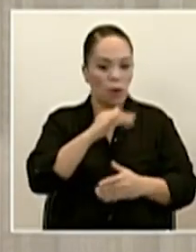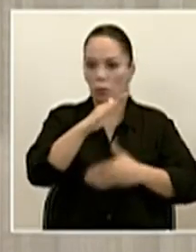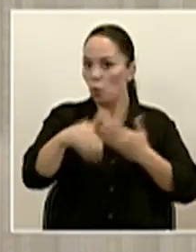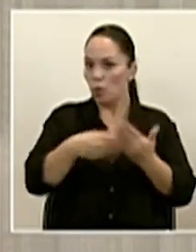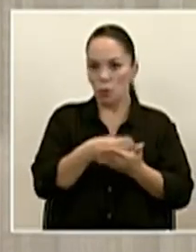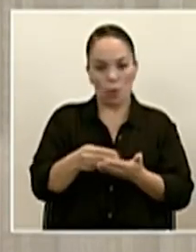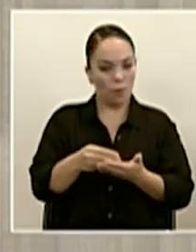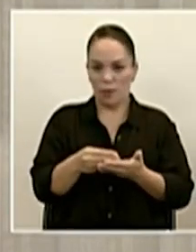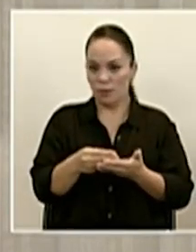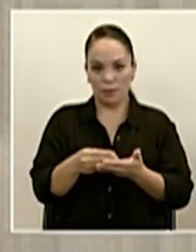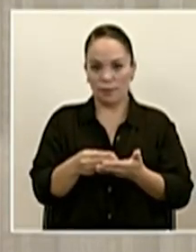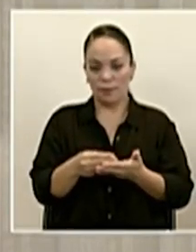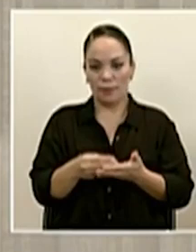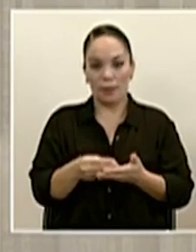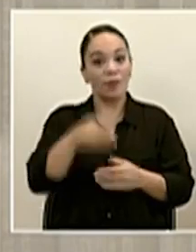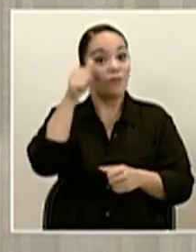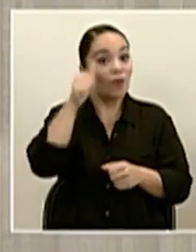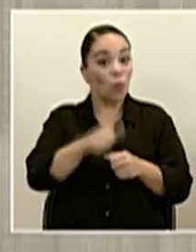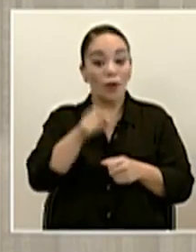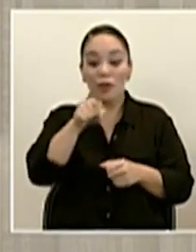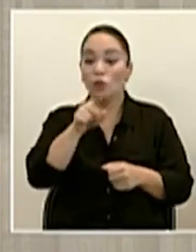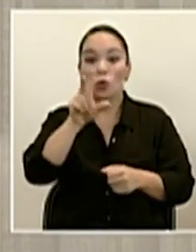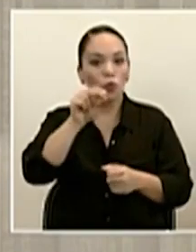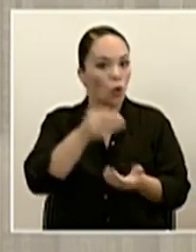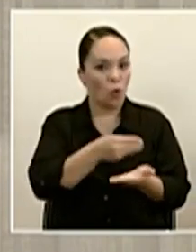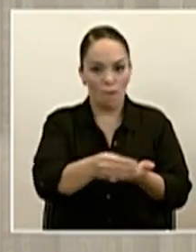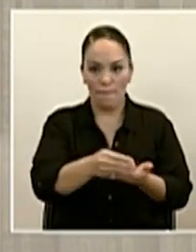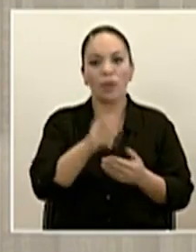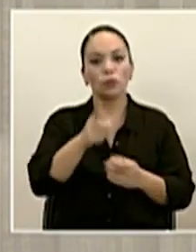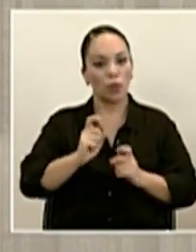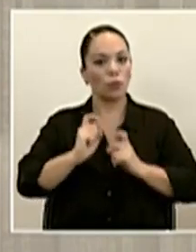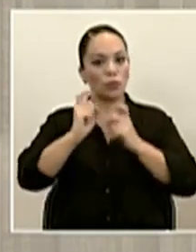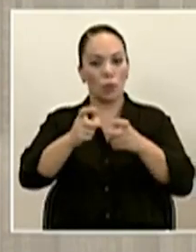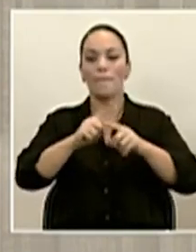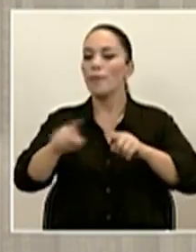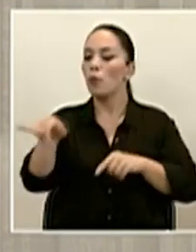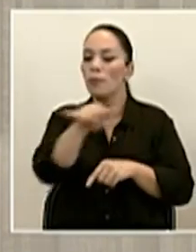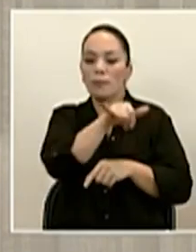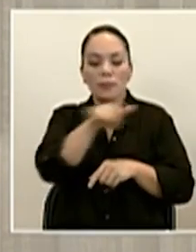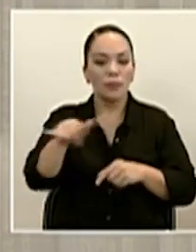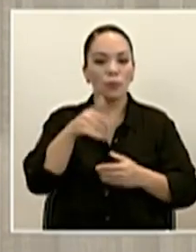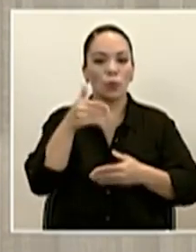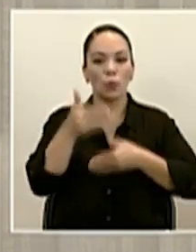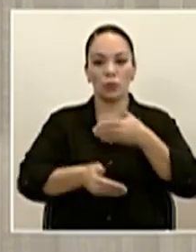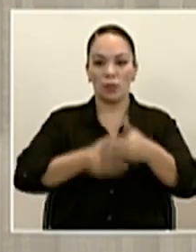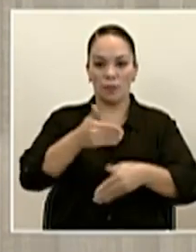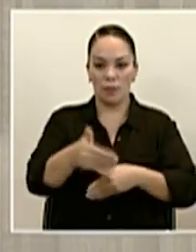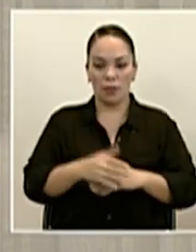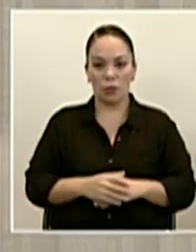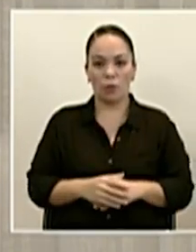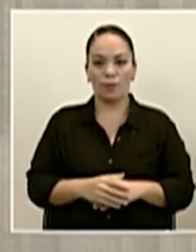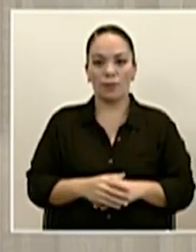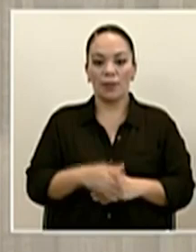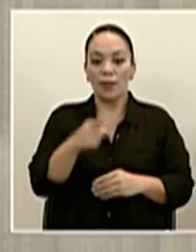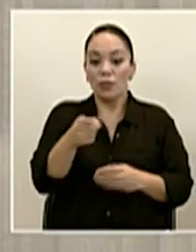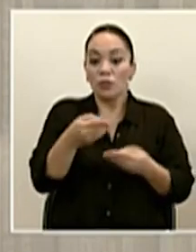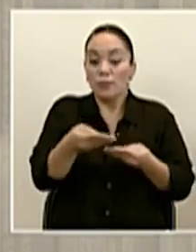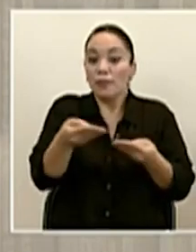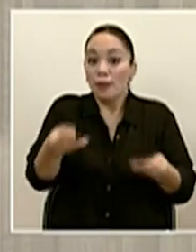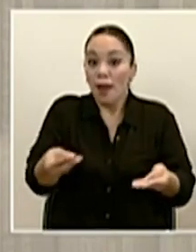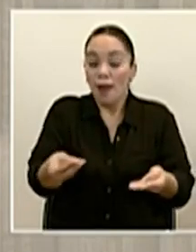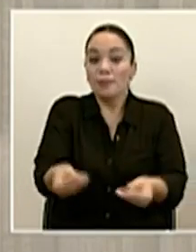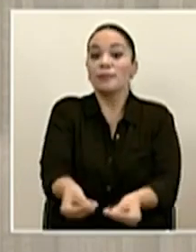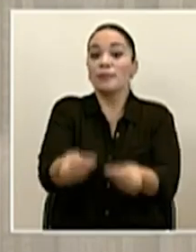esta no es una compra, es una donación, pero se sigue exactamente el mismo procedimiento. Ese material que llega